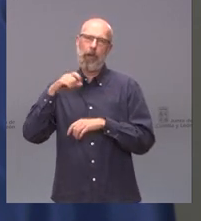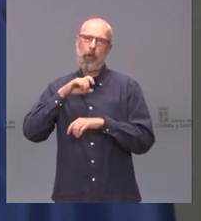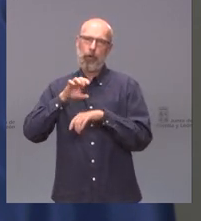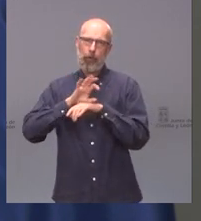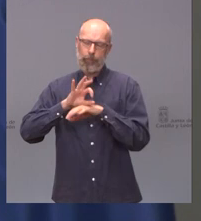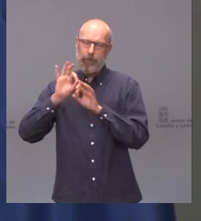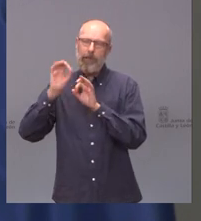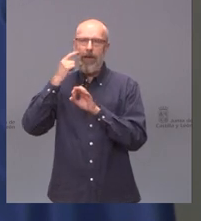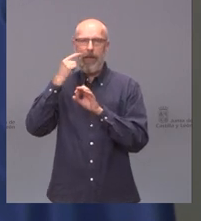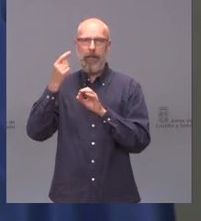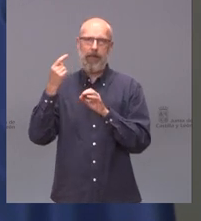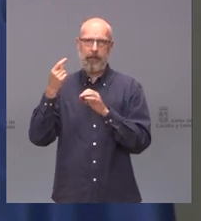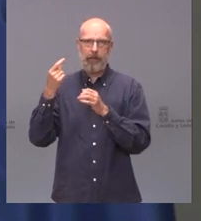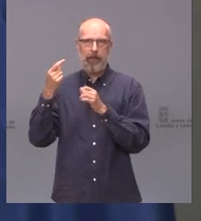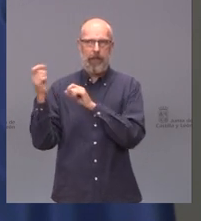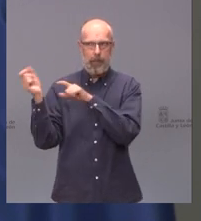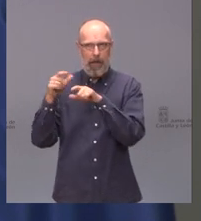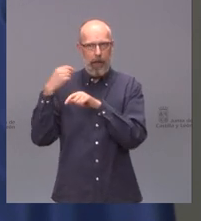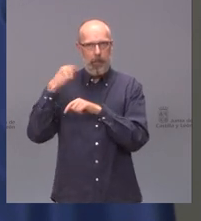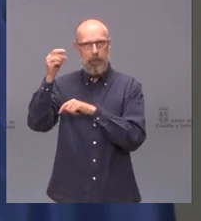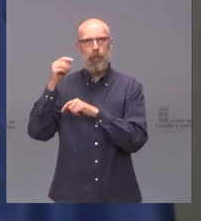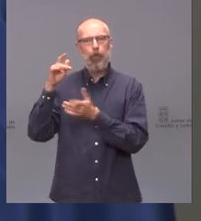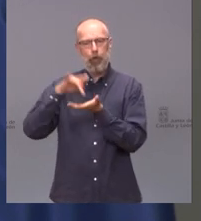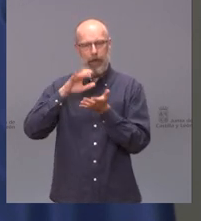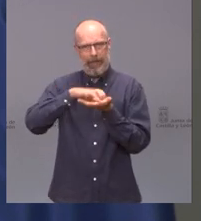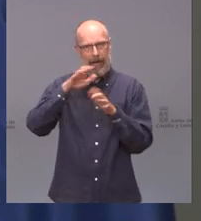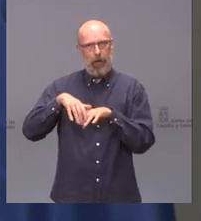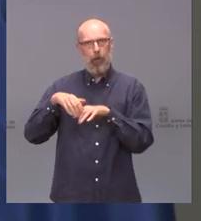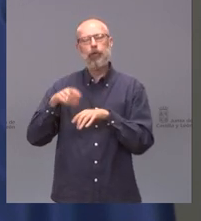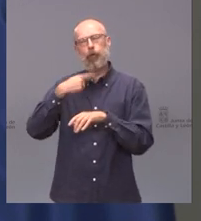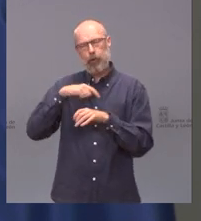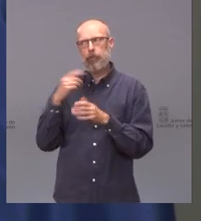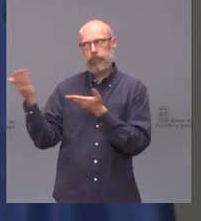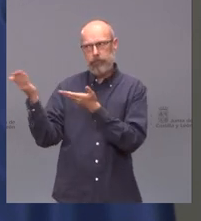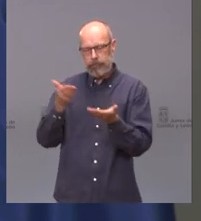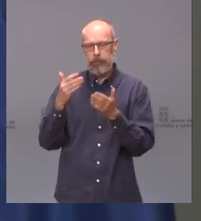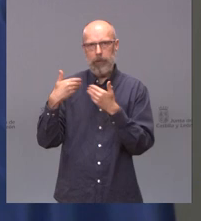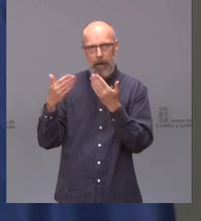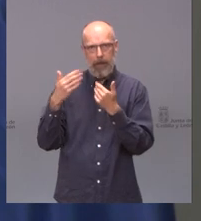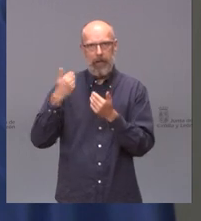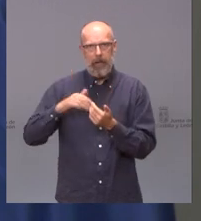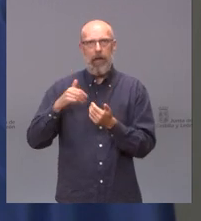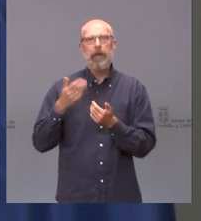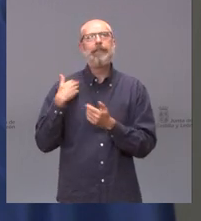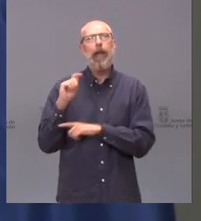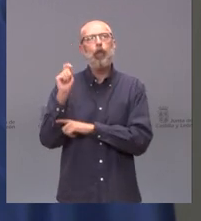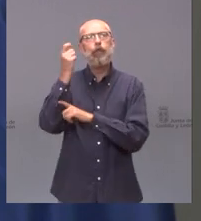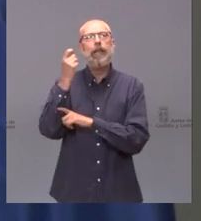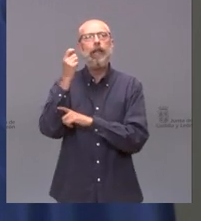Castilla y León hemos conseguido que se apruebe en Europa la